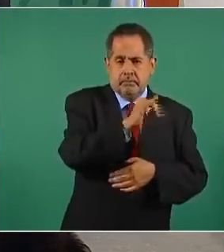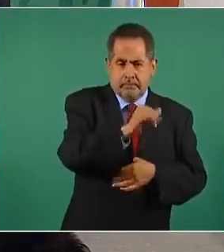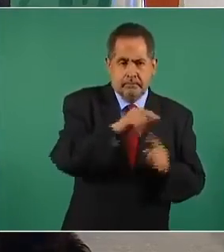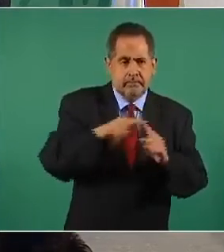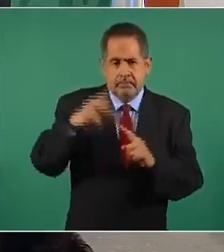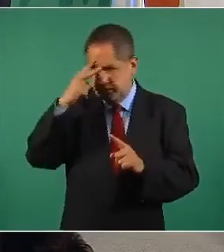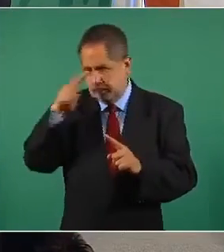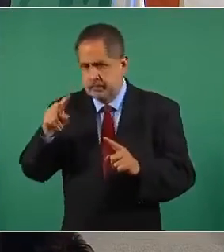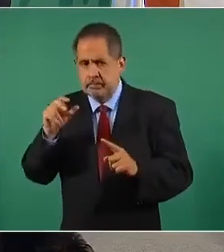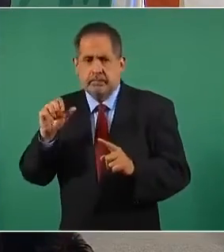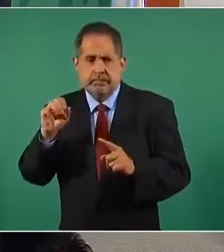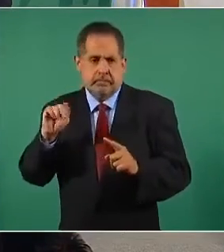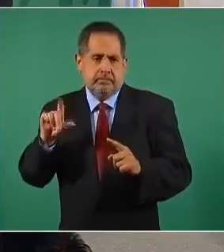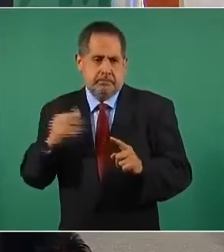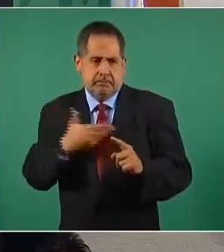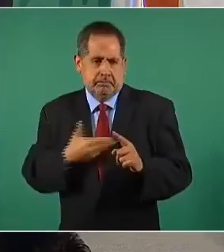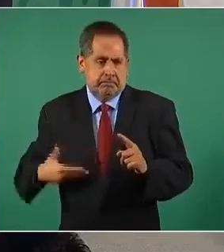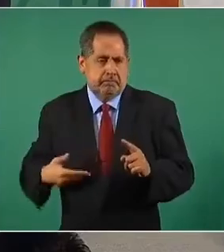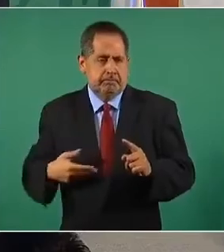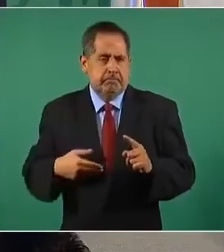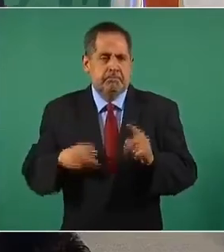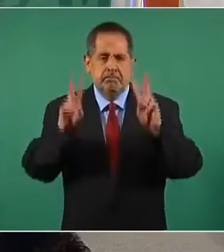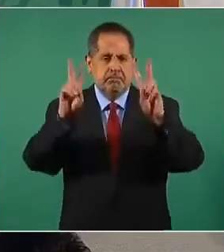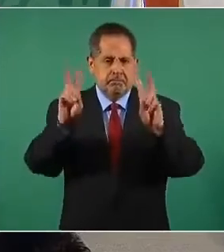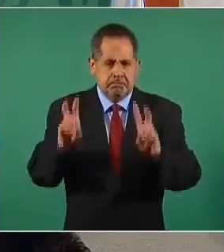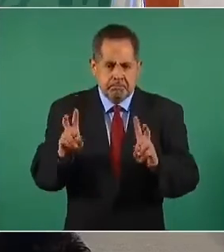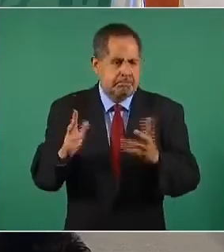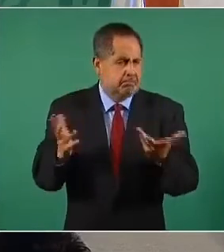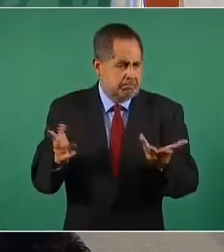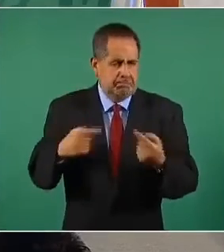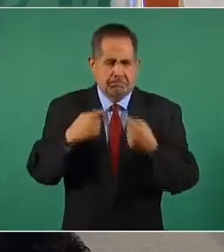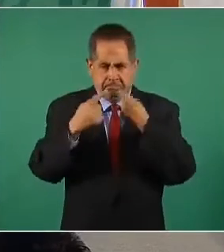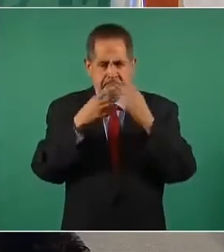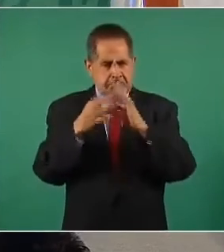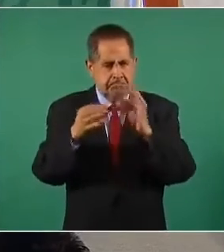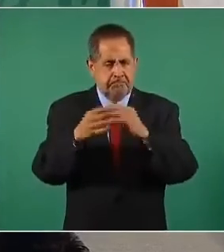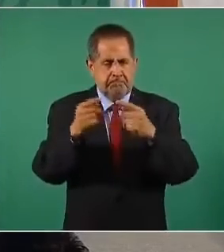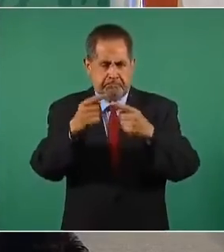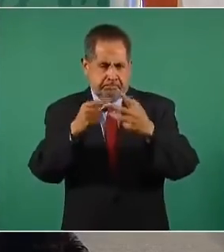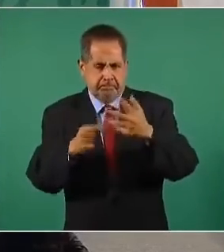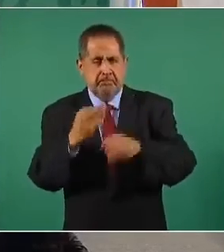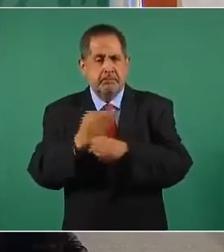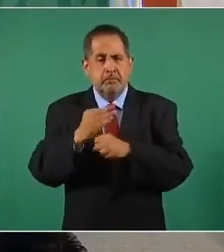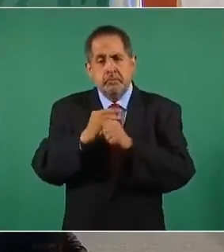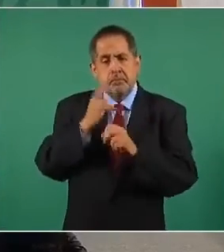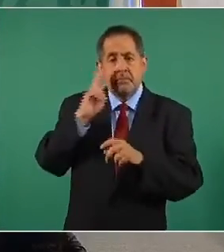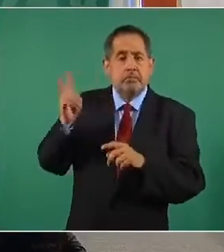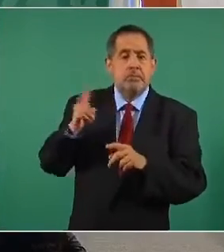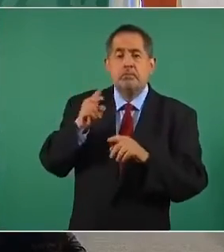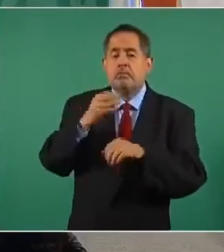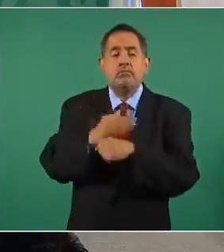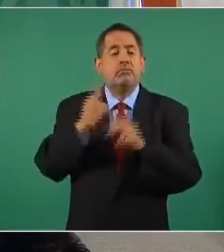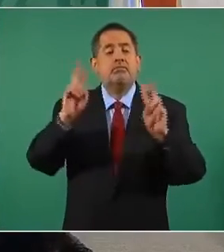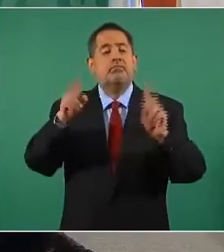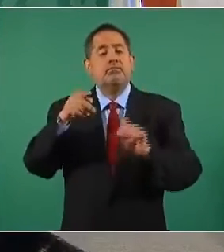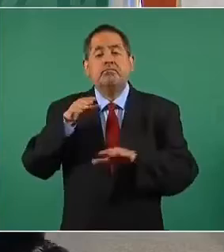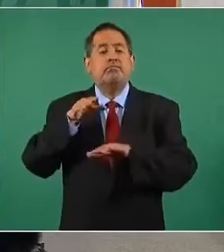Se tocaron varios temas, en unos momentos más voy a informar sobre ello, pero de lo que estamos viendo ahorita que son vacunas,